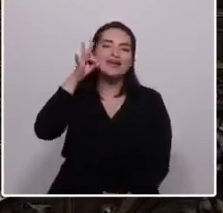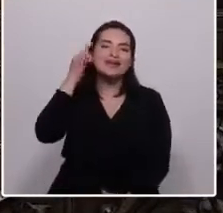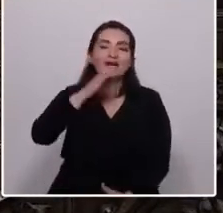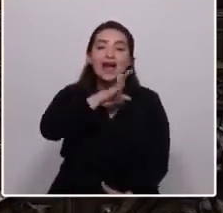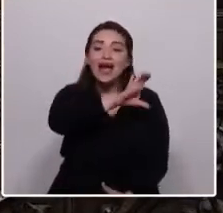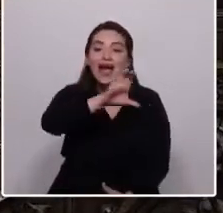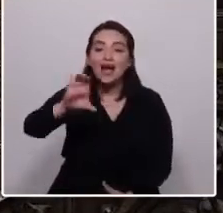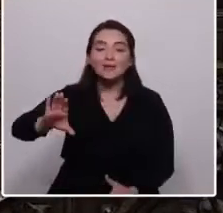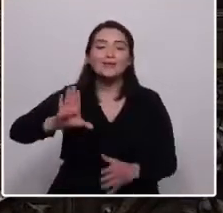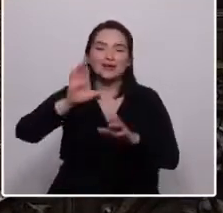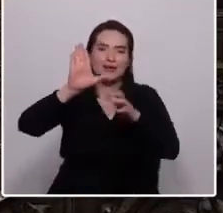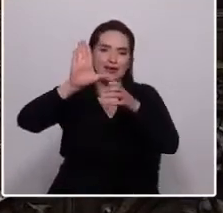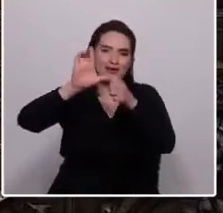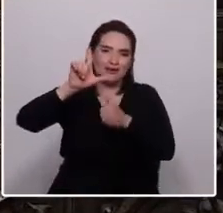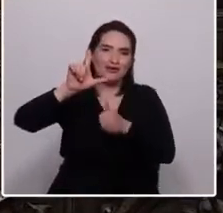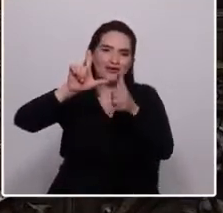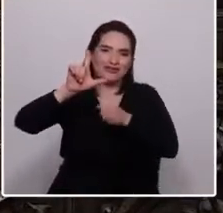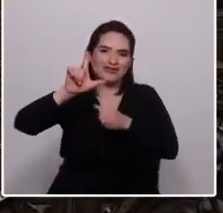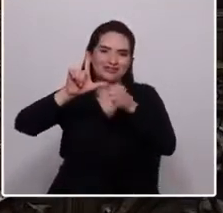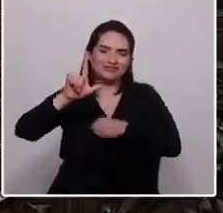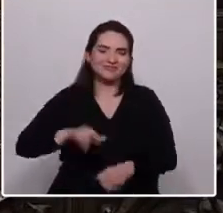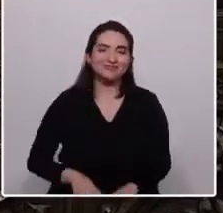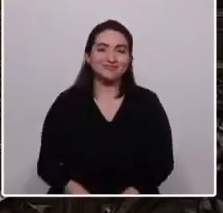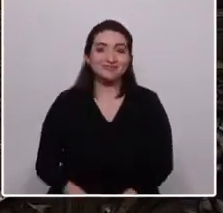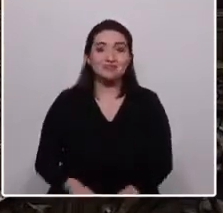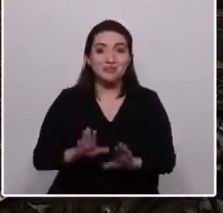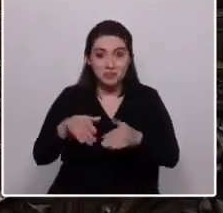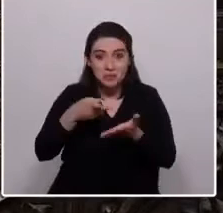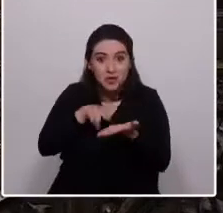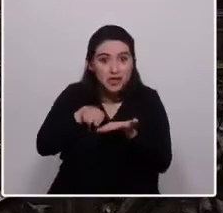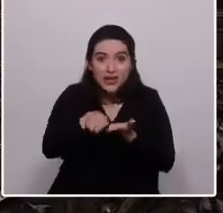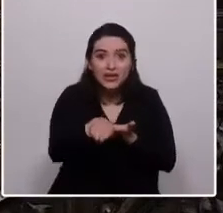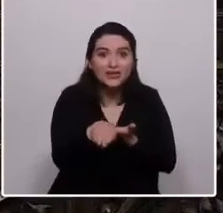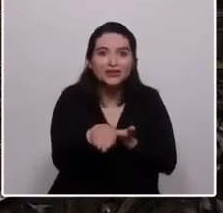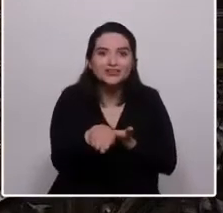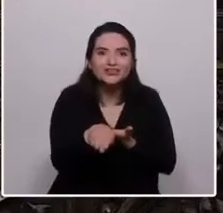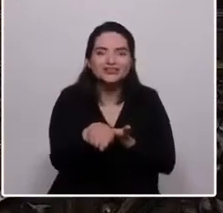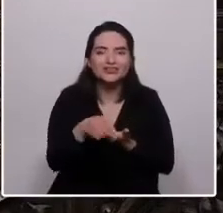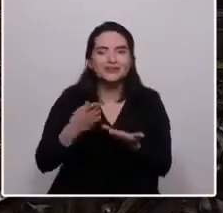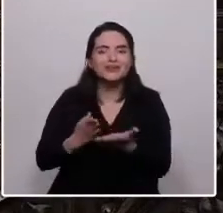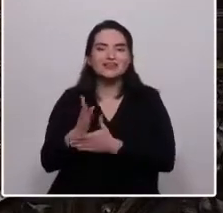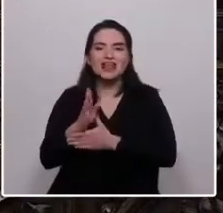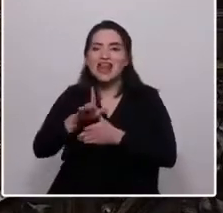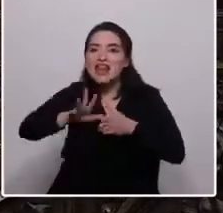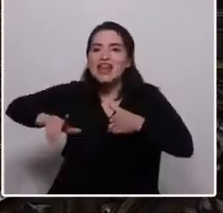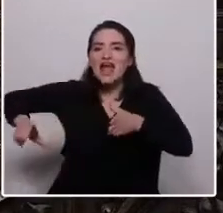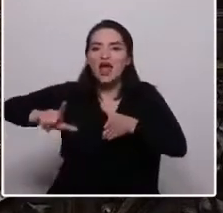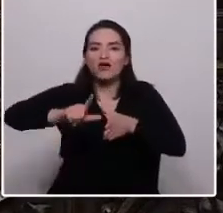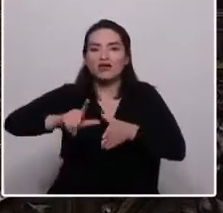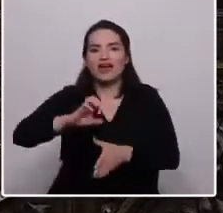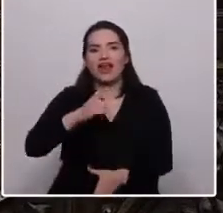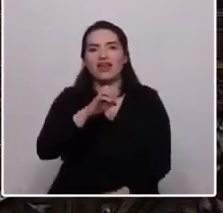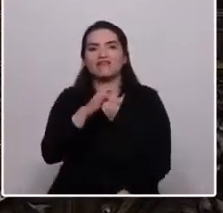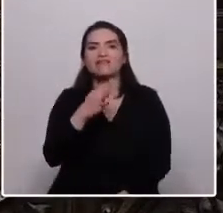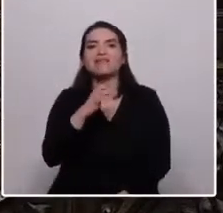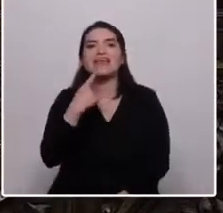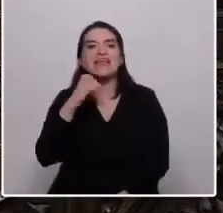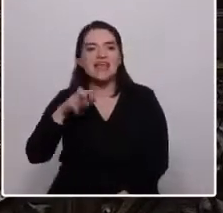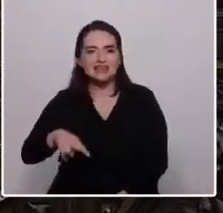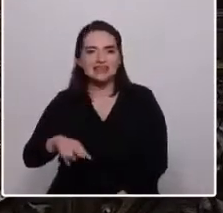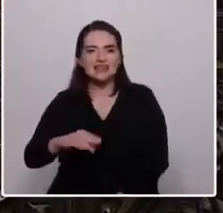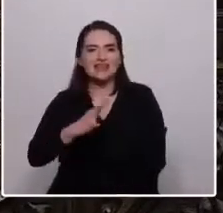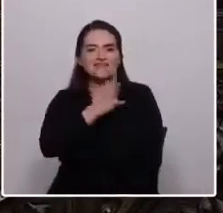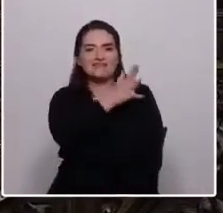Ese mismo río, que nace en cerros custodiados por los lagos Calafquén y Villarrica, más tarde,